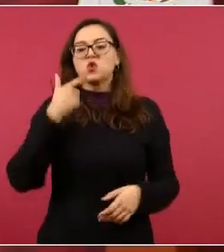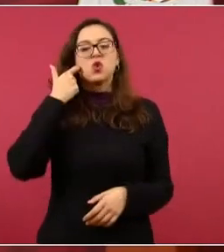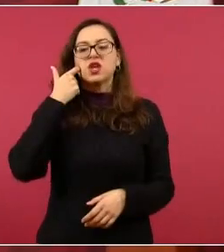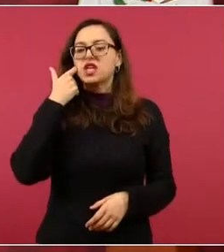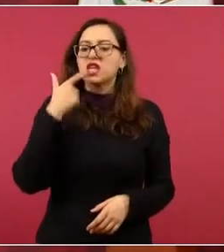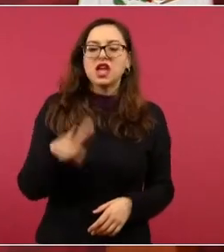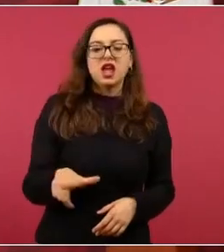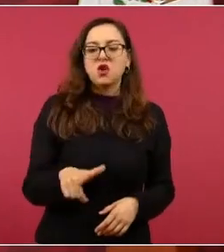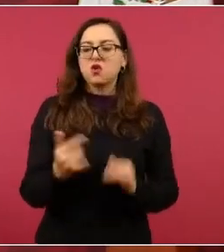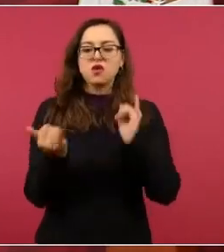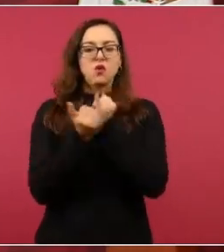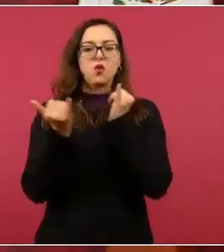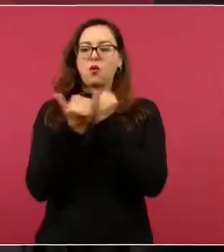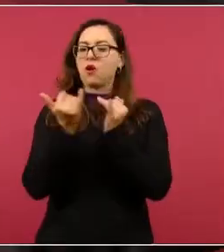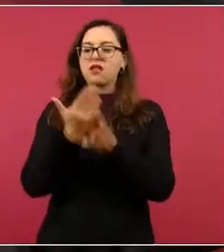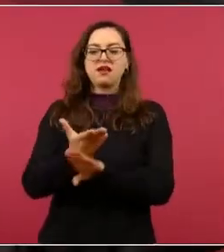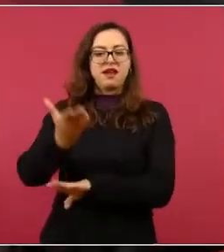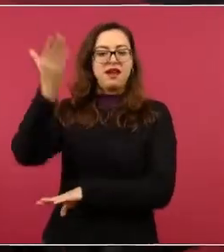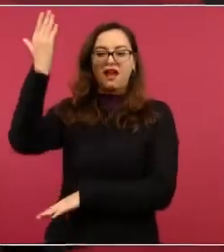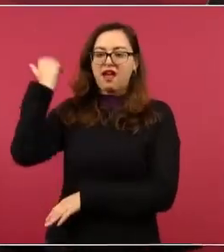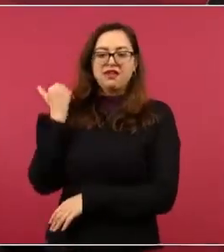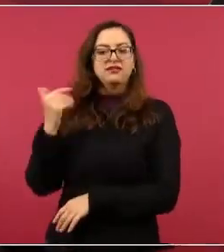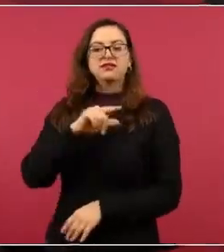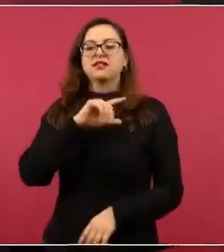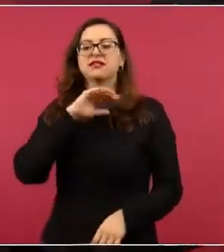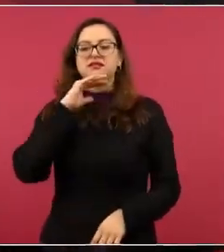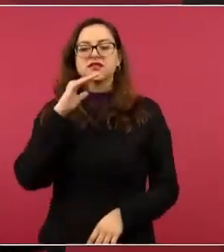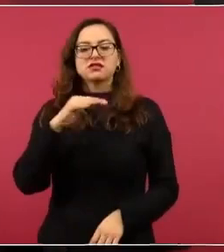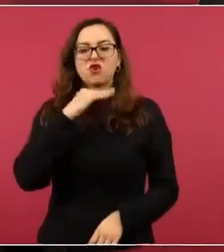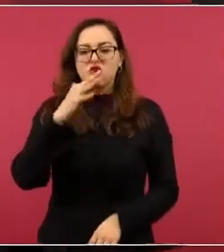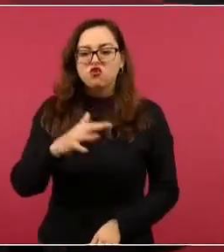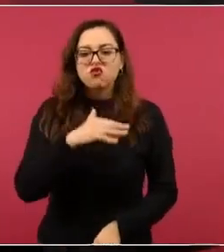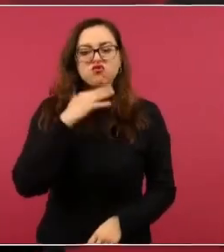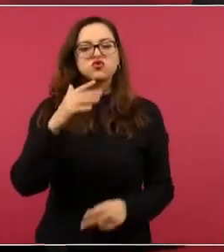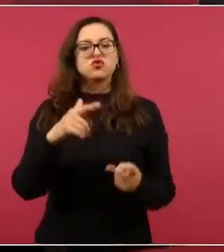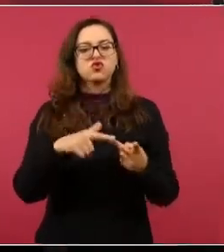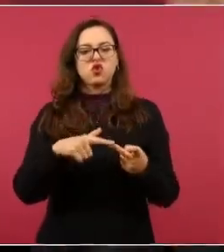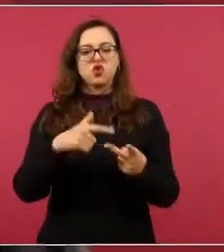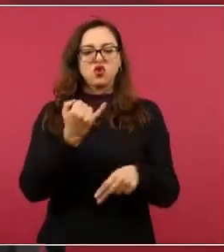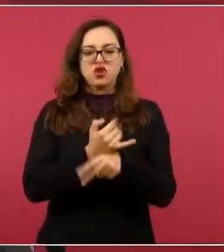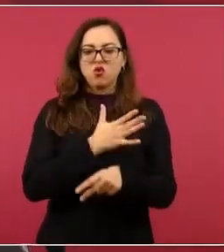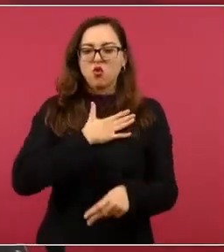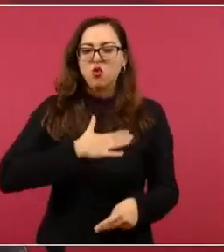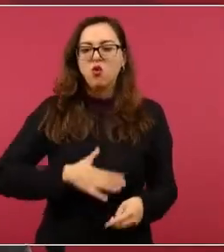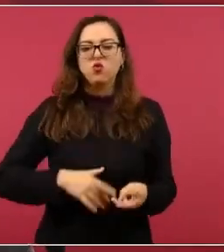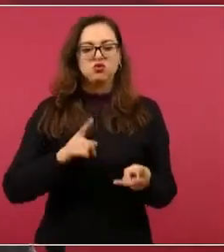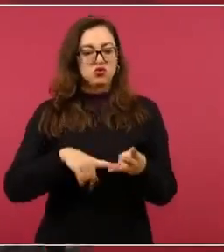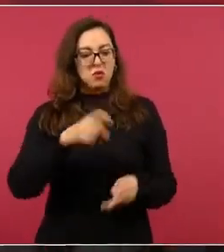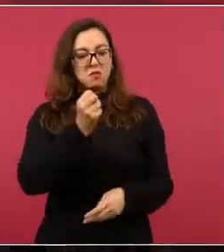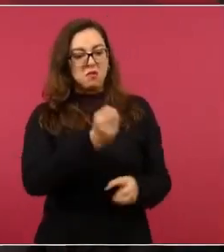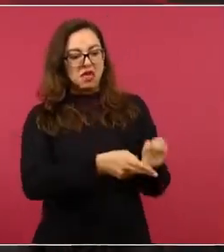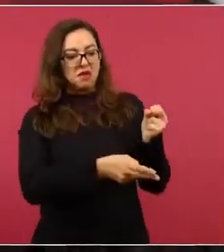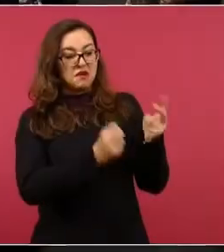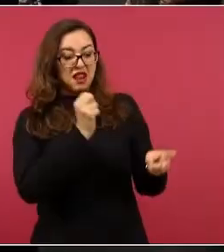el régimen de corrupción, de injusticias, de privilegios. Vengo acarreado